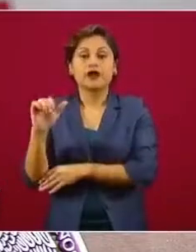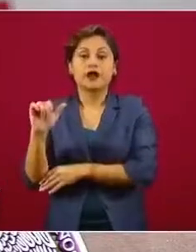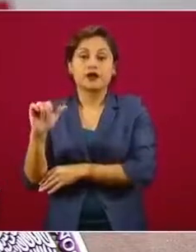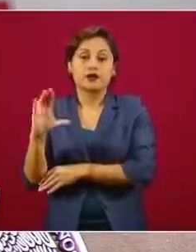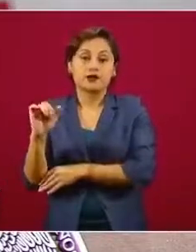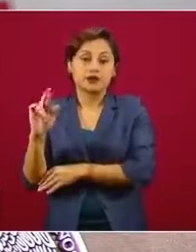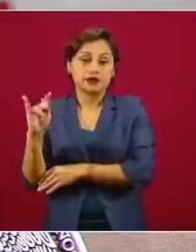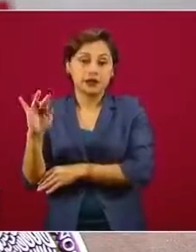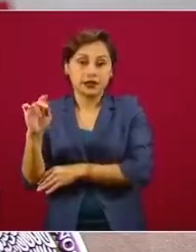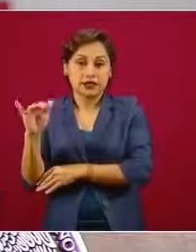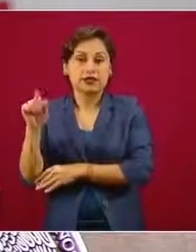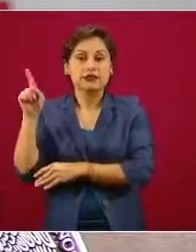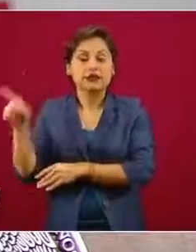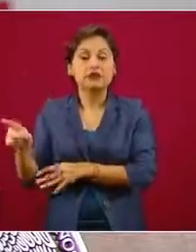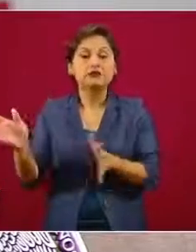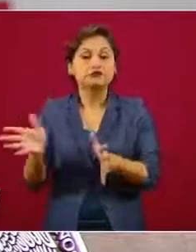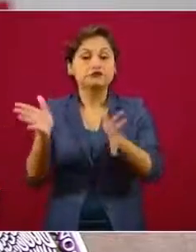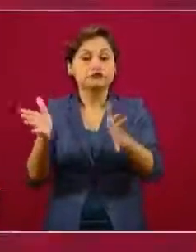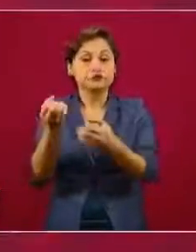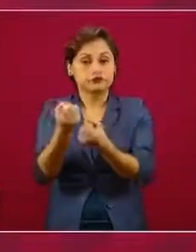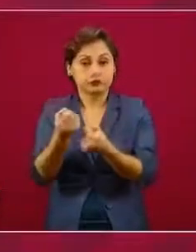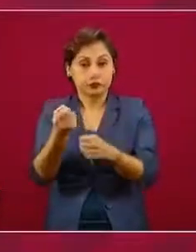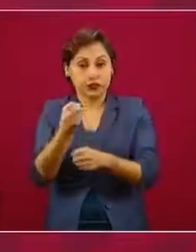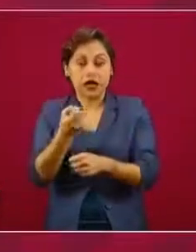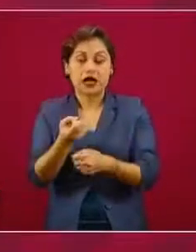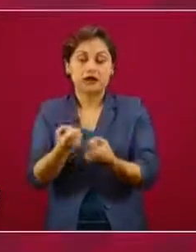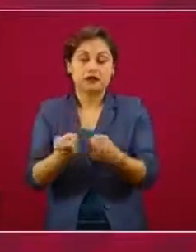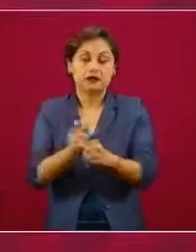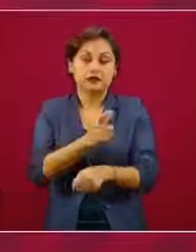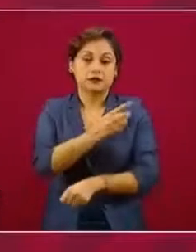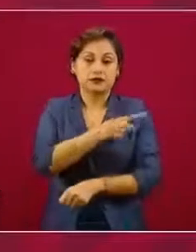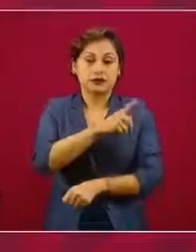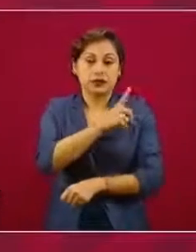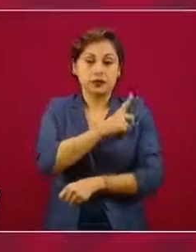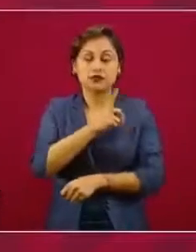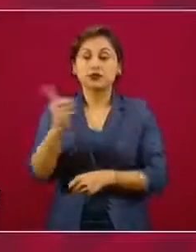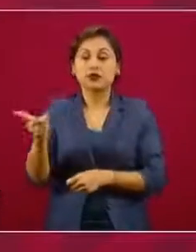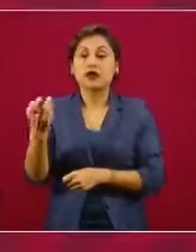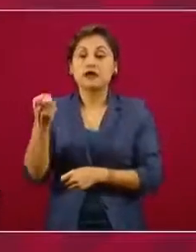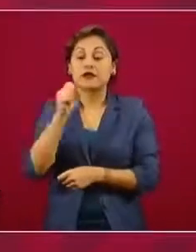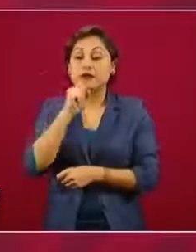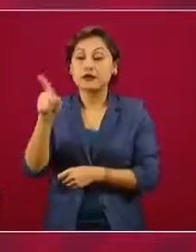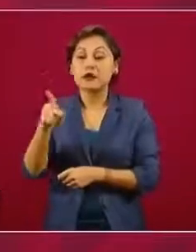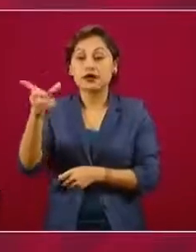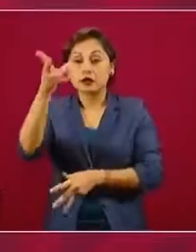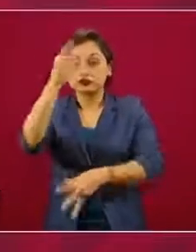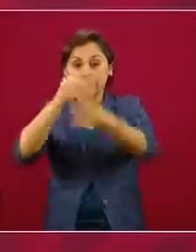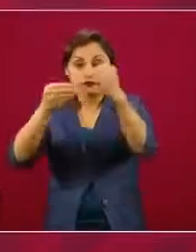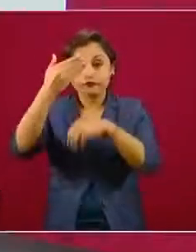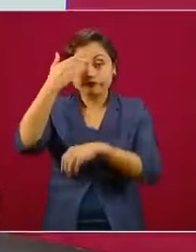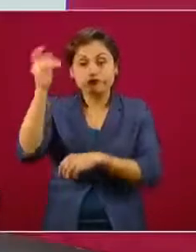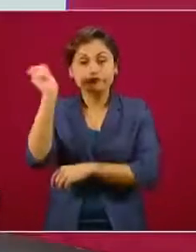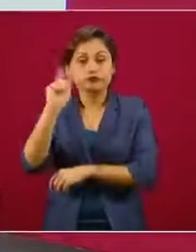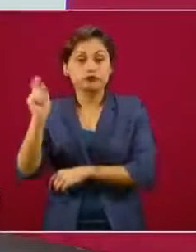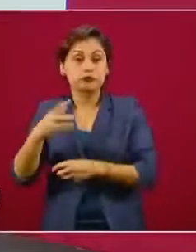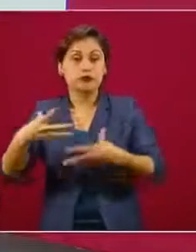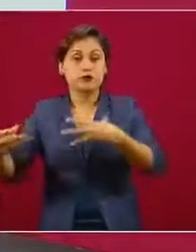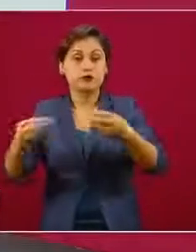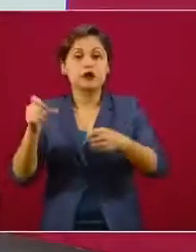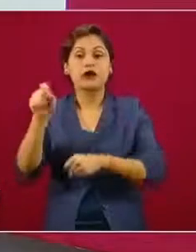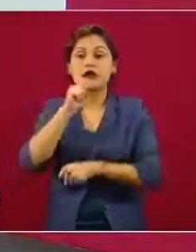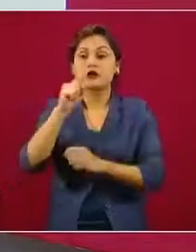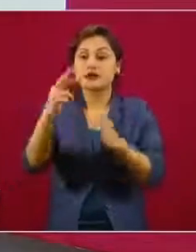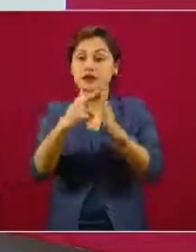general de Promoción a la Salud, también epidemiólogo con estudios en salud pública y también con estudios en implementación de reglamento